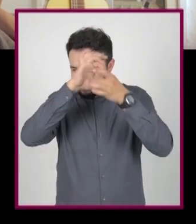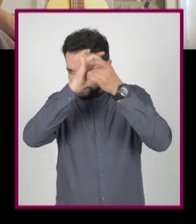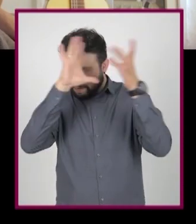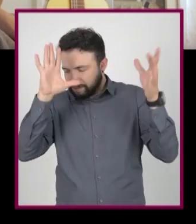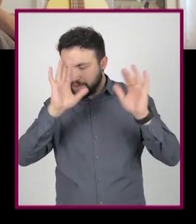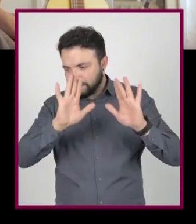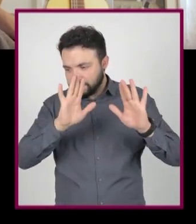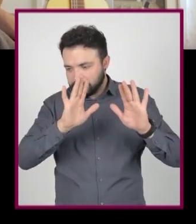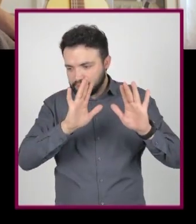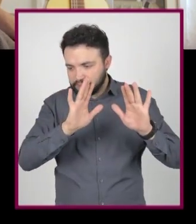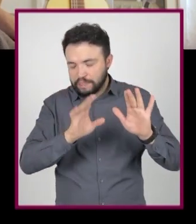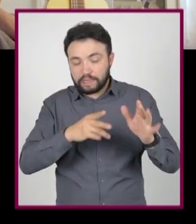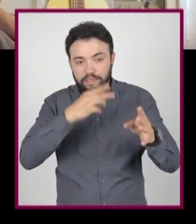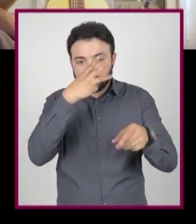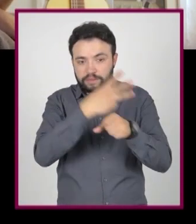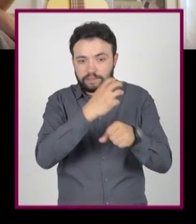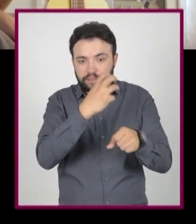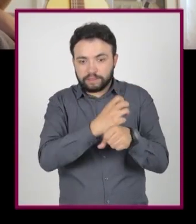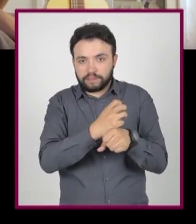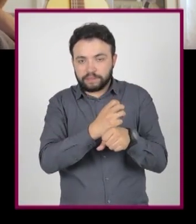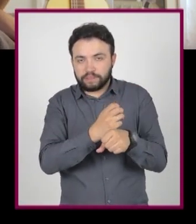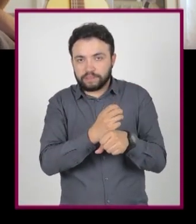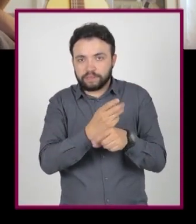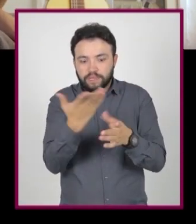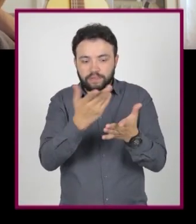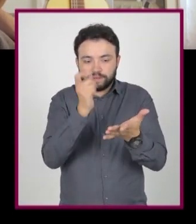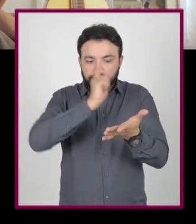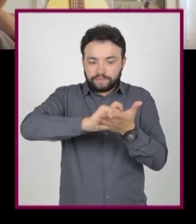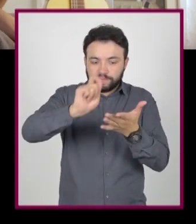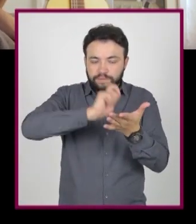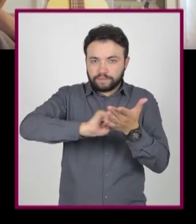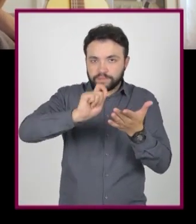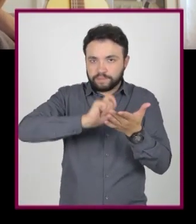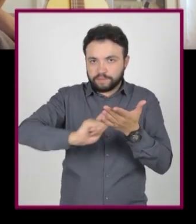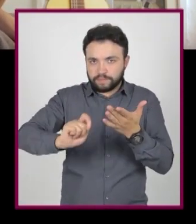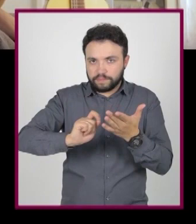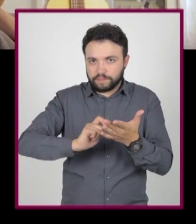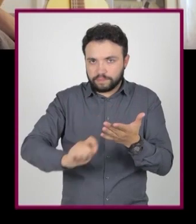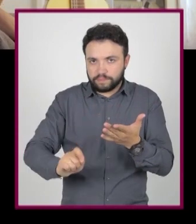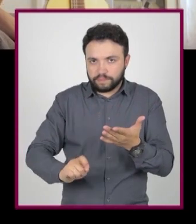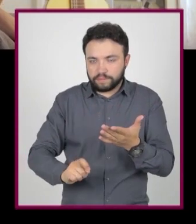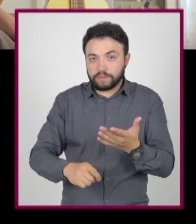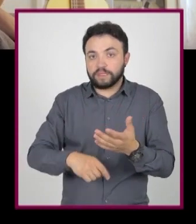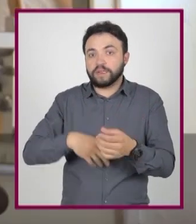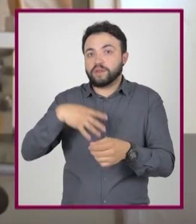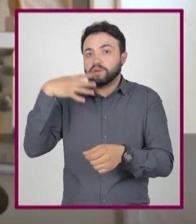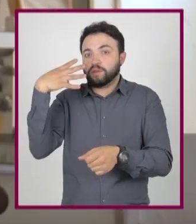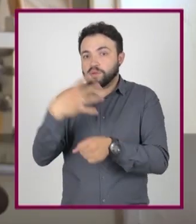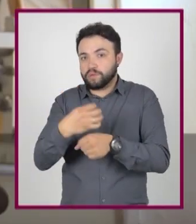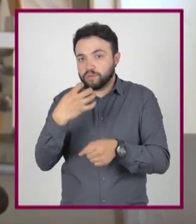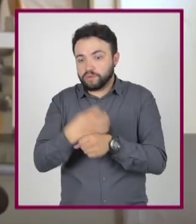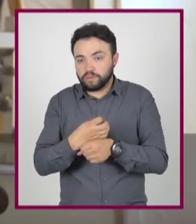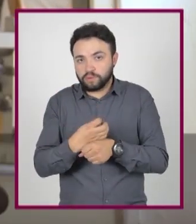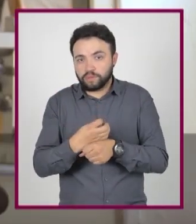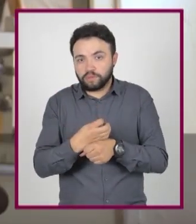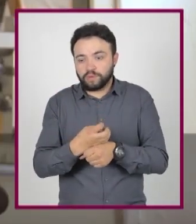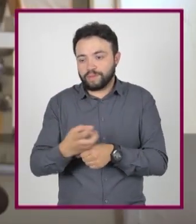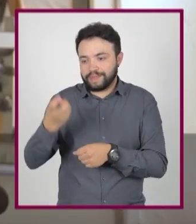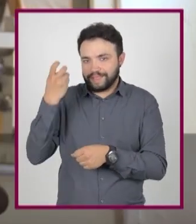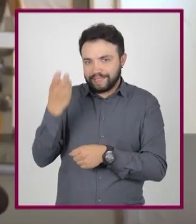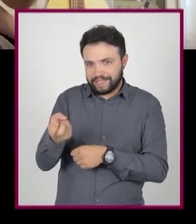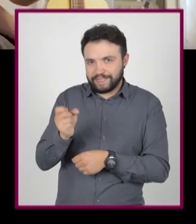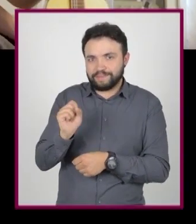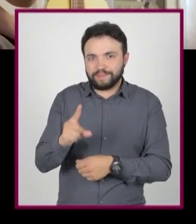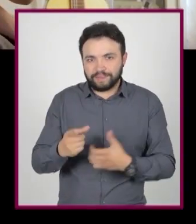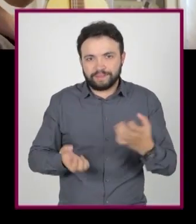desconcentres. Mmm, el tercero es tomar notas o apuntes. Y el cuarto... Es este